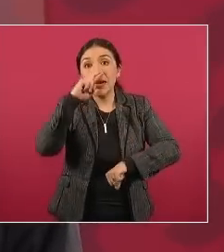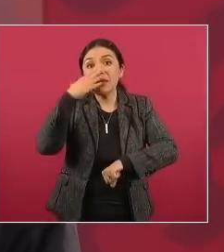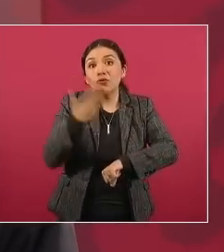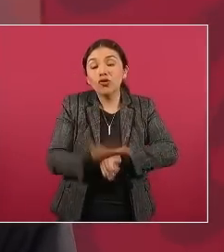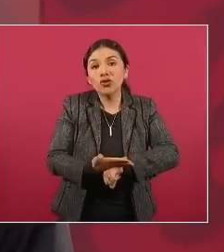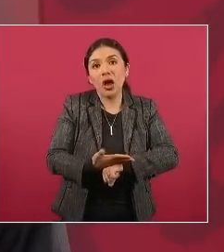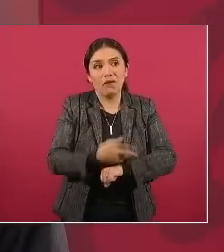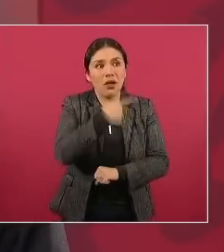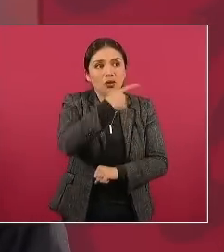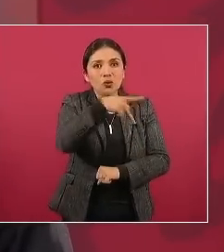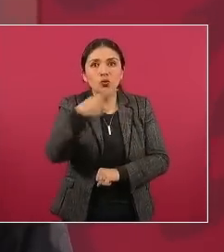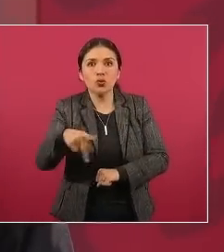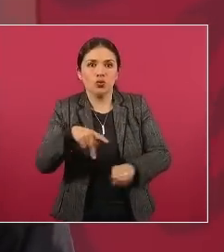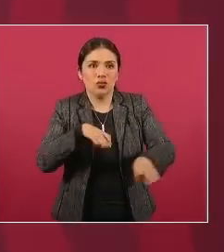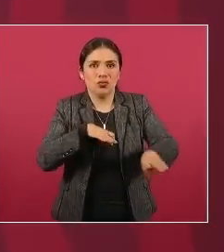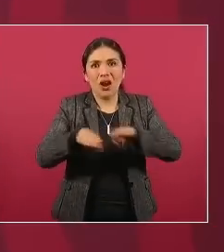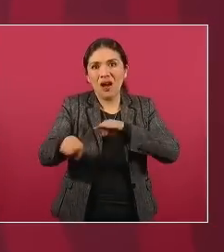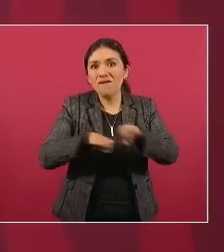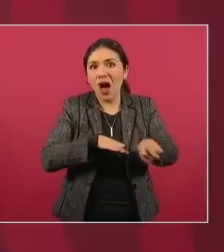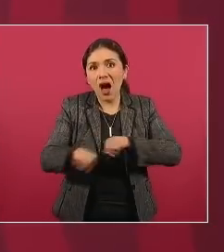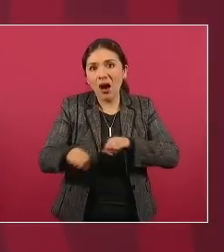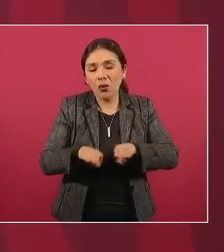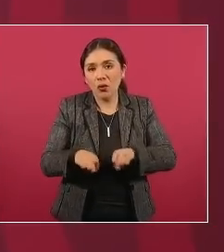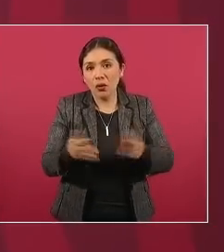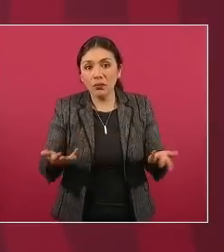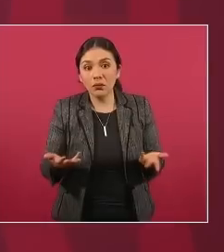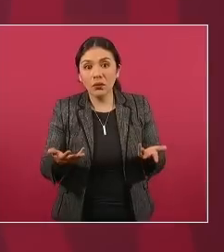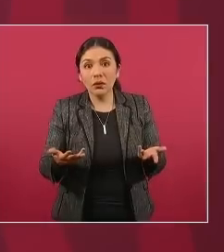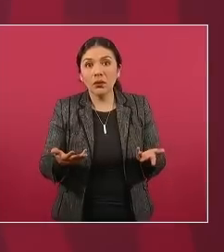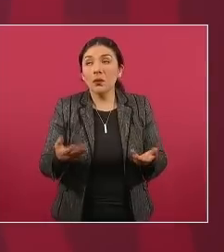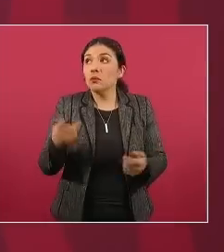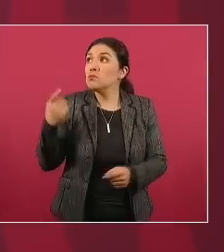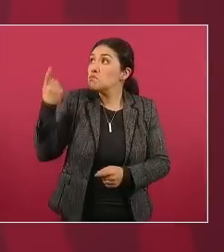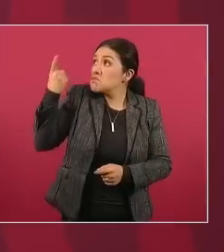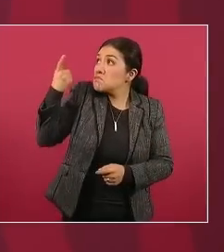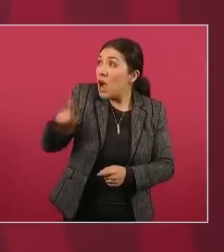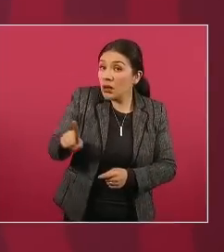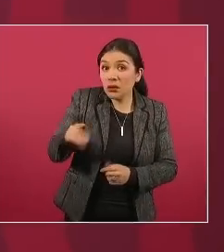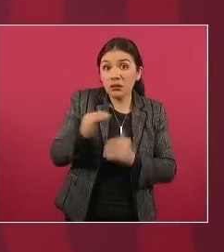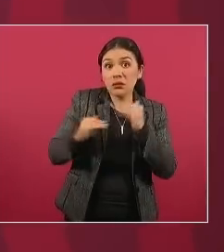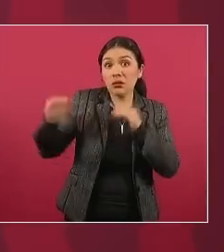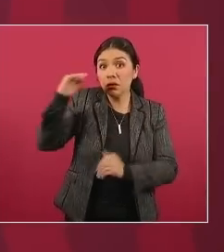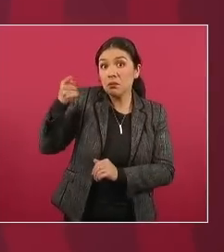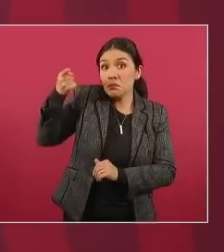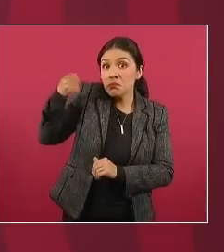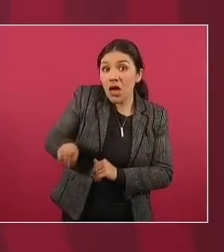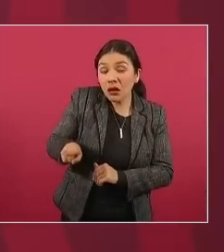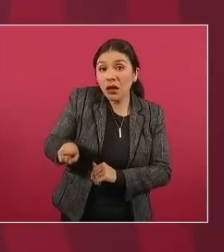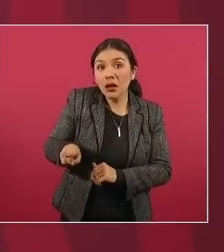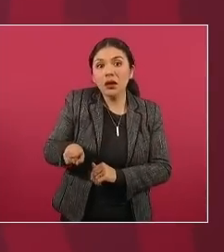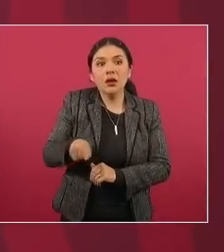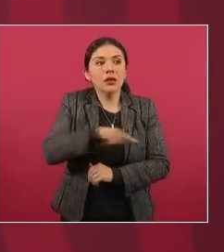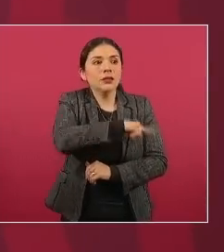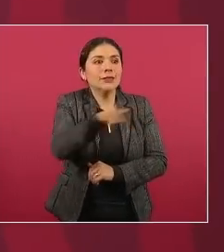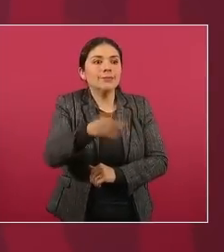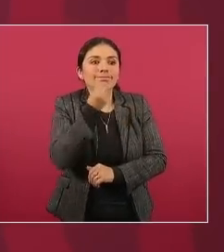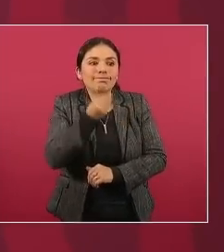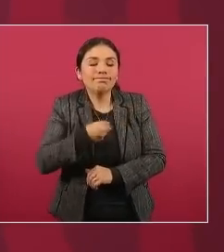e incluso hasta pasaron a formar parte de la policía ahora se llaman guardia militar